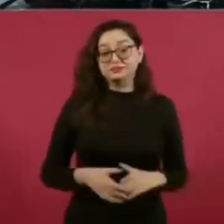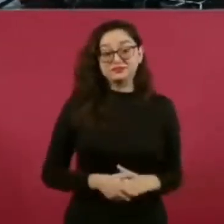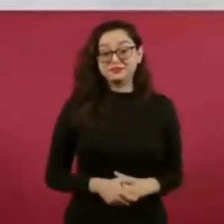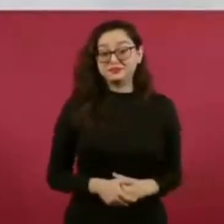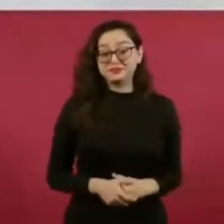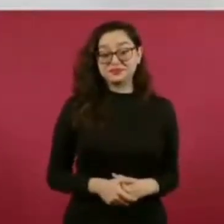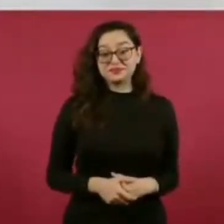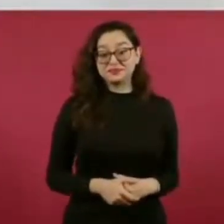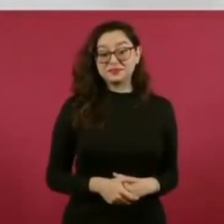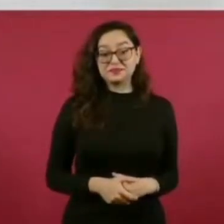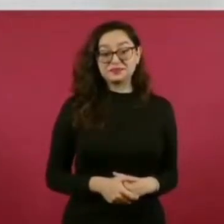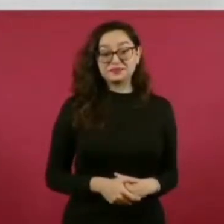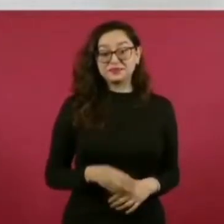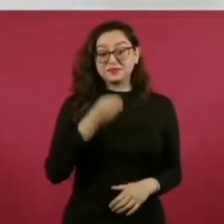así las cosas.